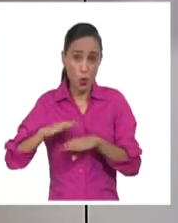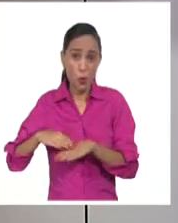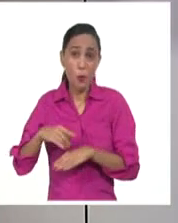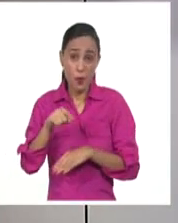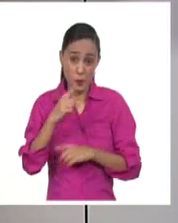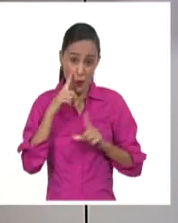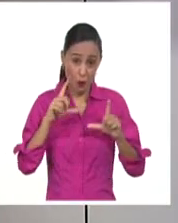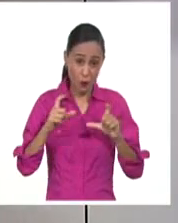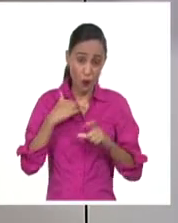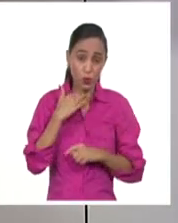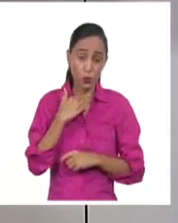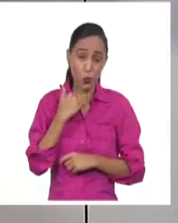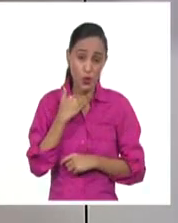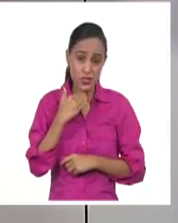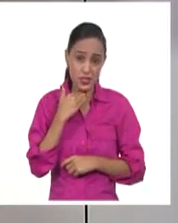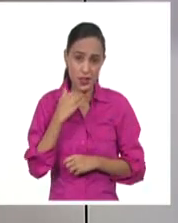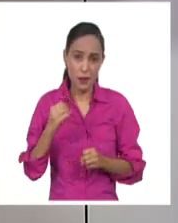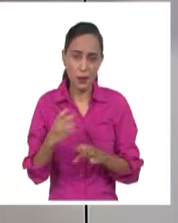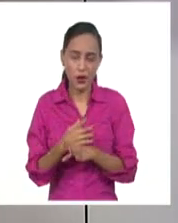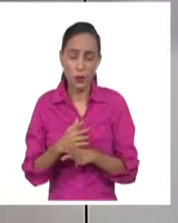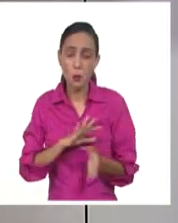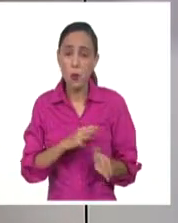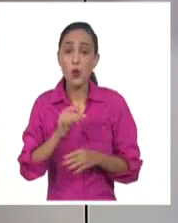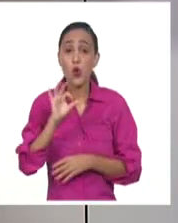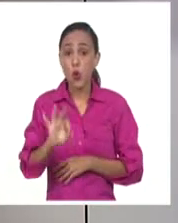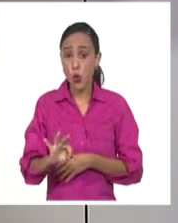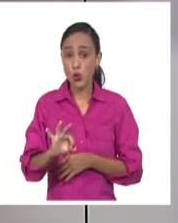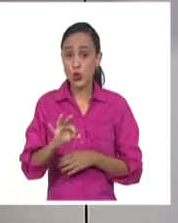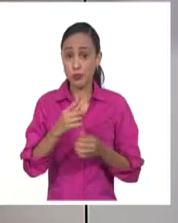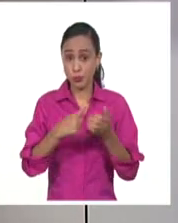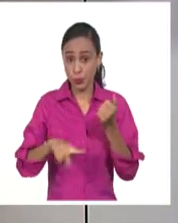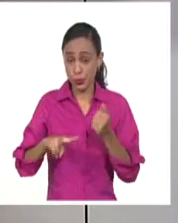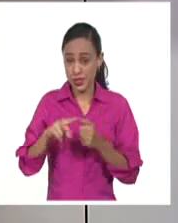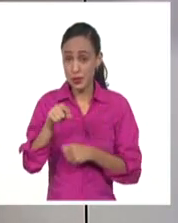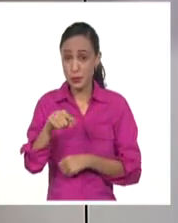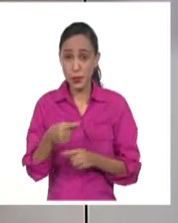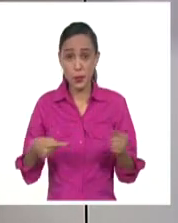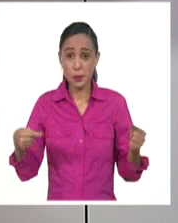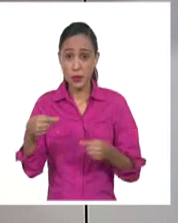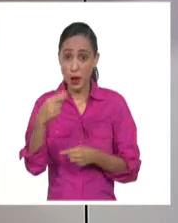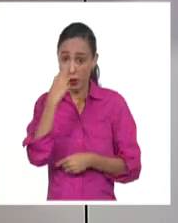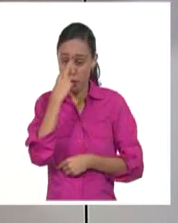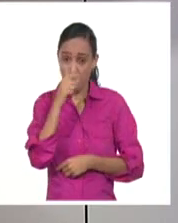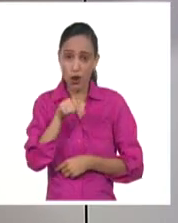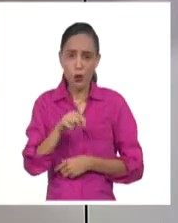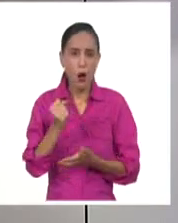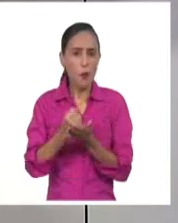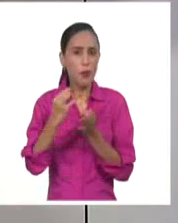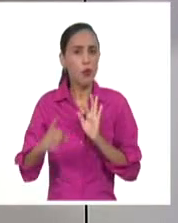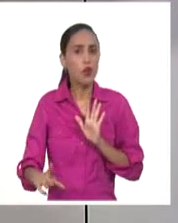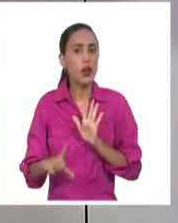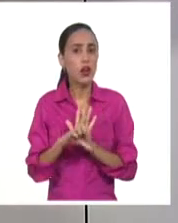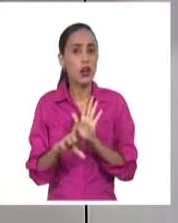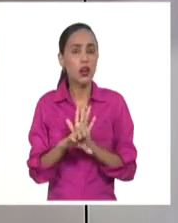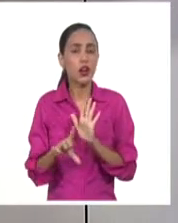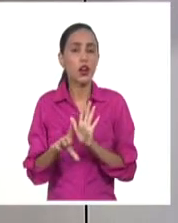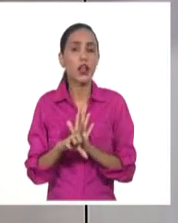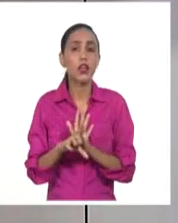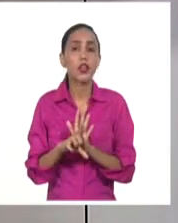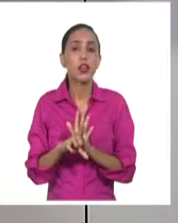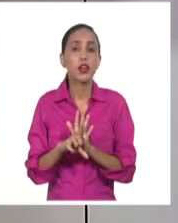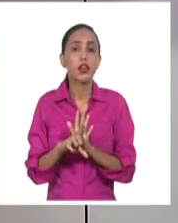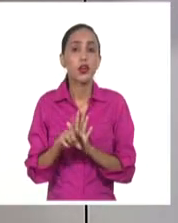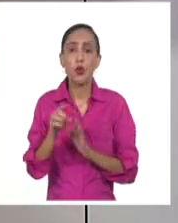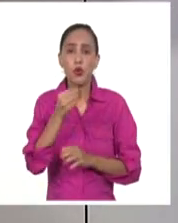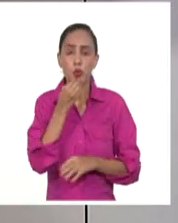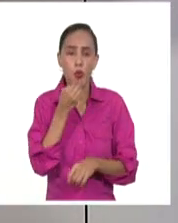Al menos, al menos, ocho estados, con legislaturas de mayoría republicana, han aprobado leyes que restringen la enseñanza